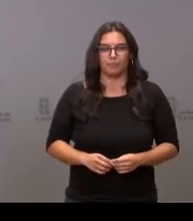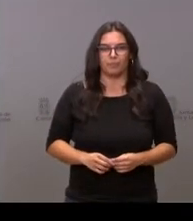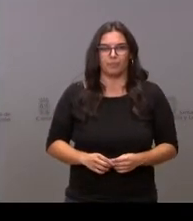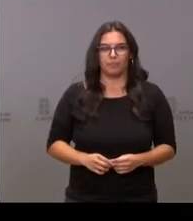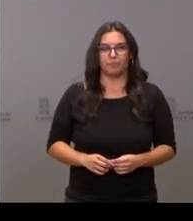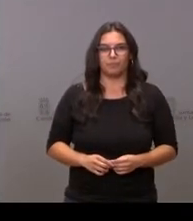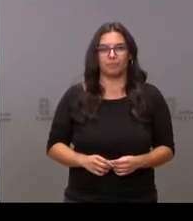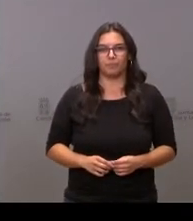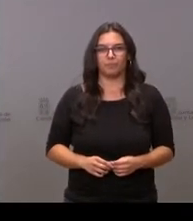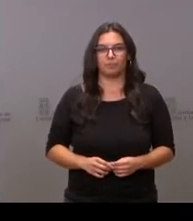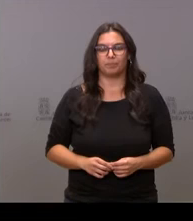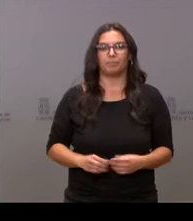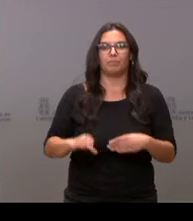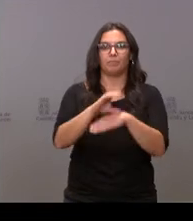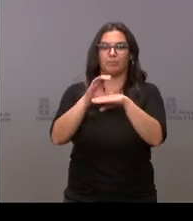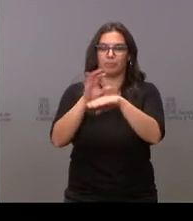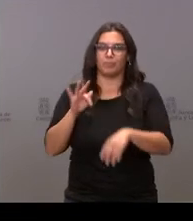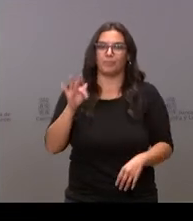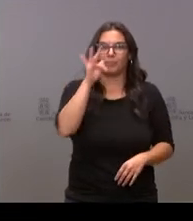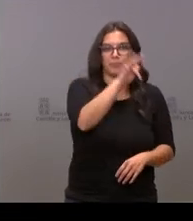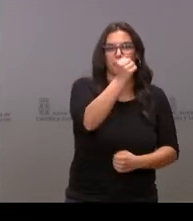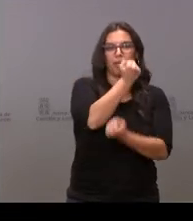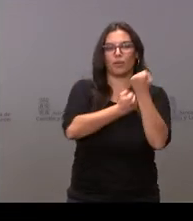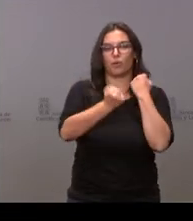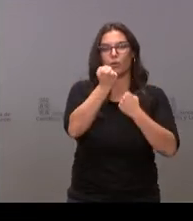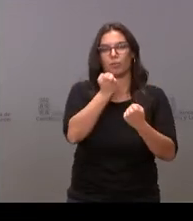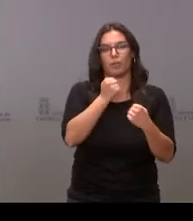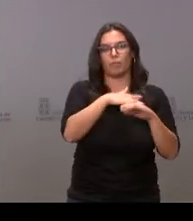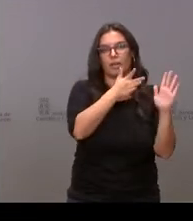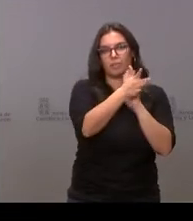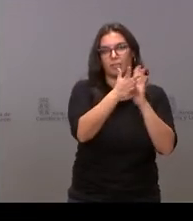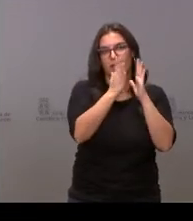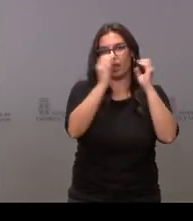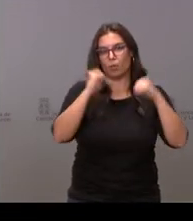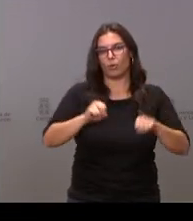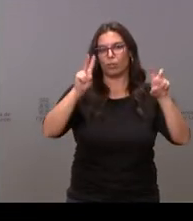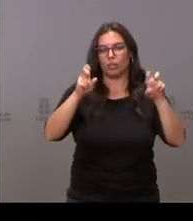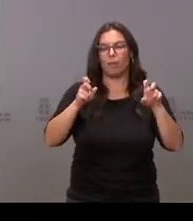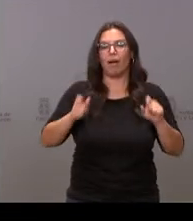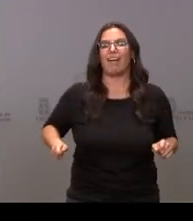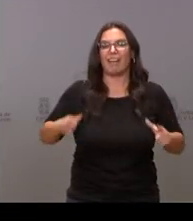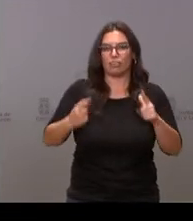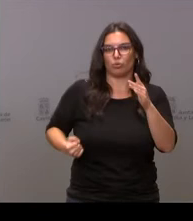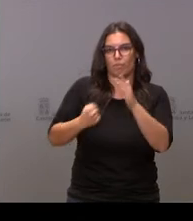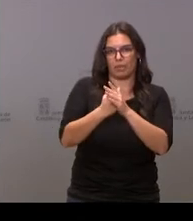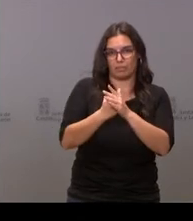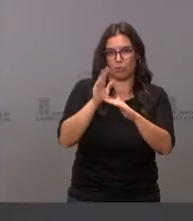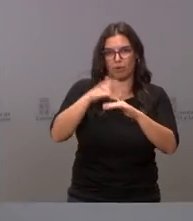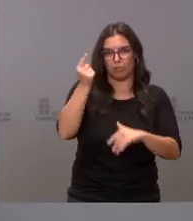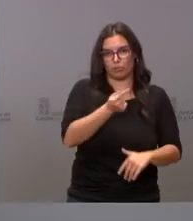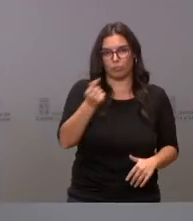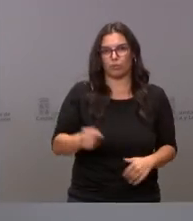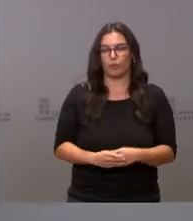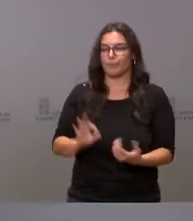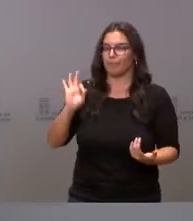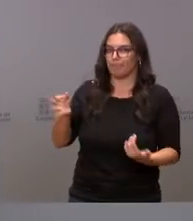Consejero, y pasa ahora la palabra al consejero de Economía para explicar el acuerdo sobre el techo de gasto. Muchas gracias, vicepresidente. Efectivamente, hoy